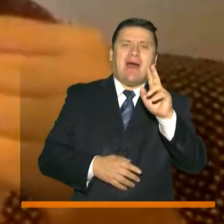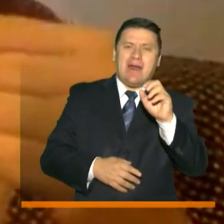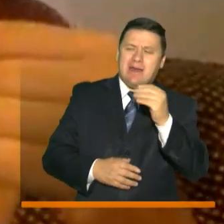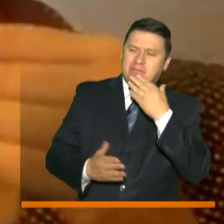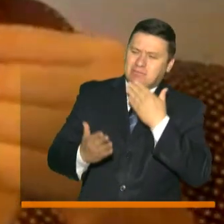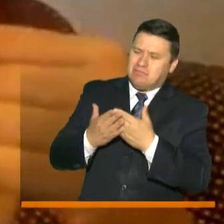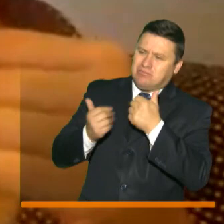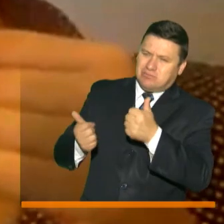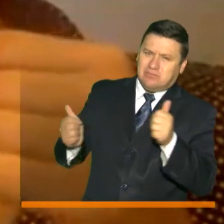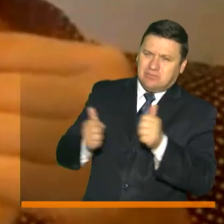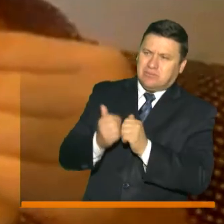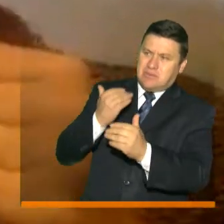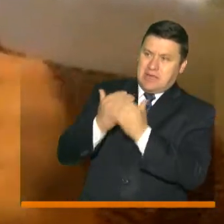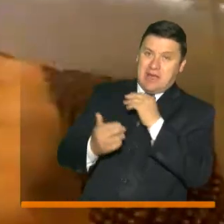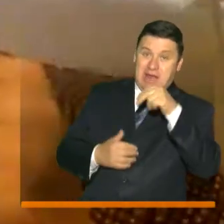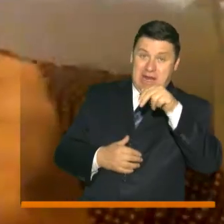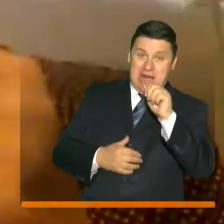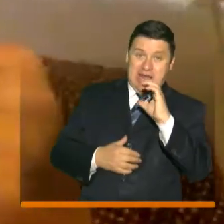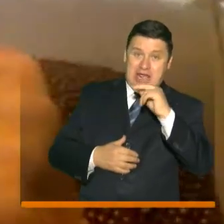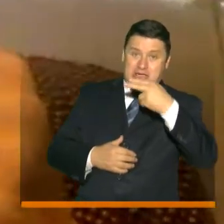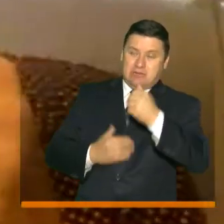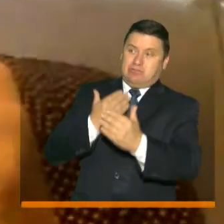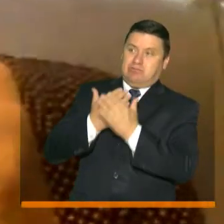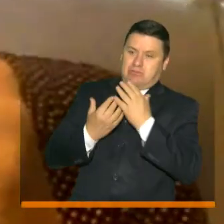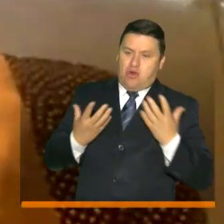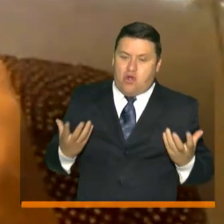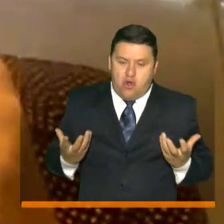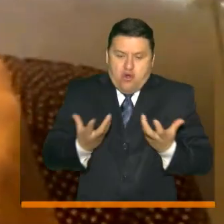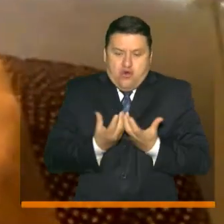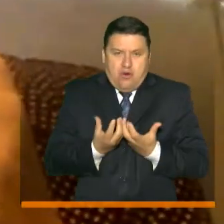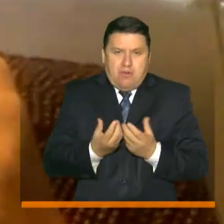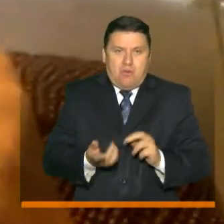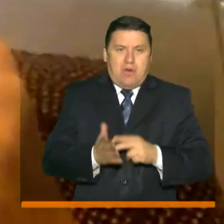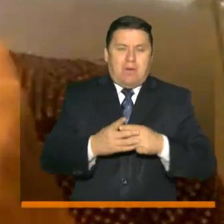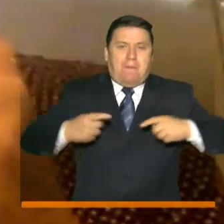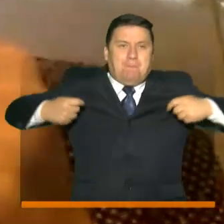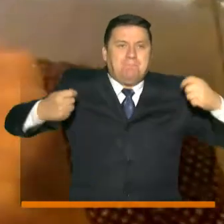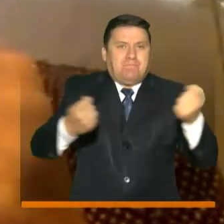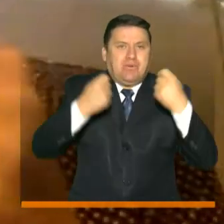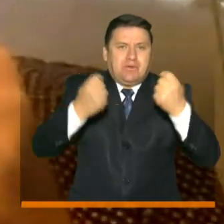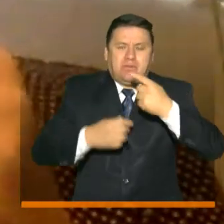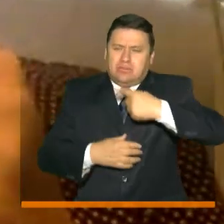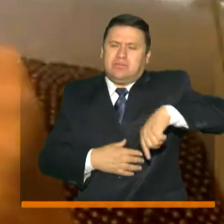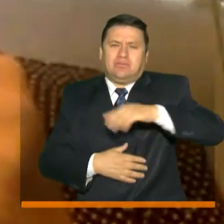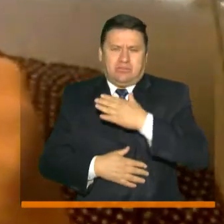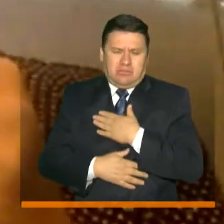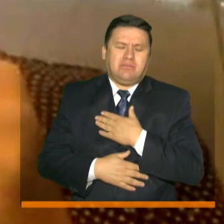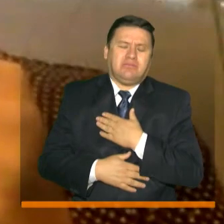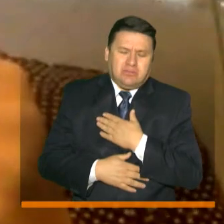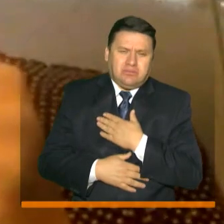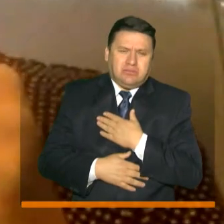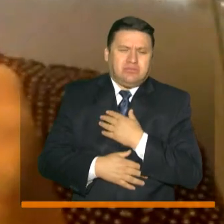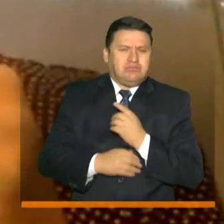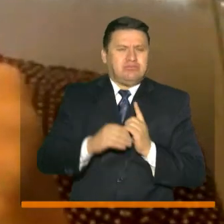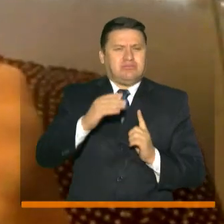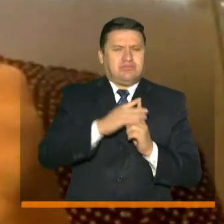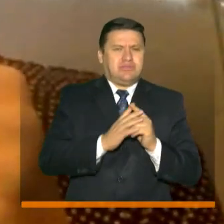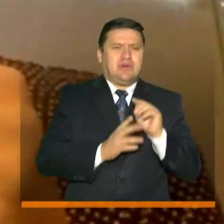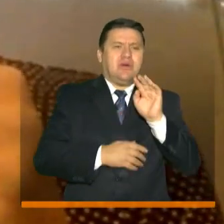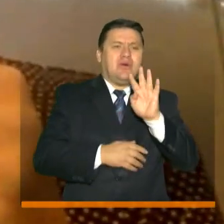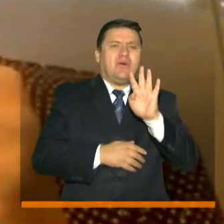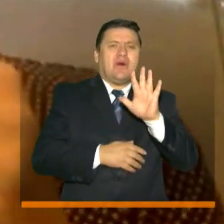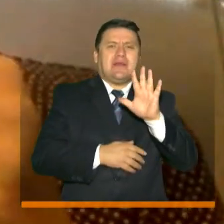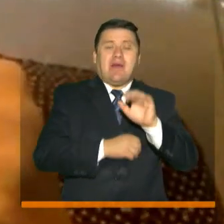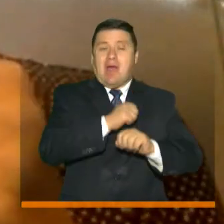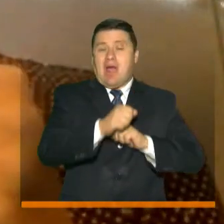Nacho, por habernos invitado a ser parte de esta campaña. Nosotros fuimos creados hace 45